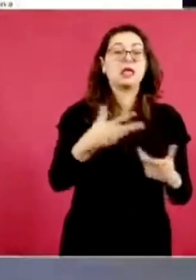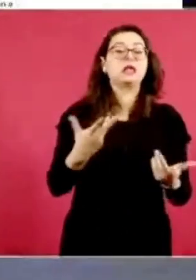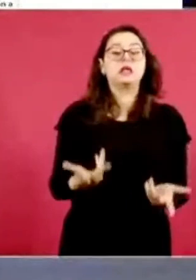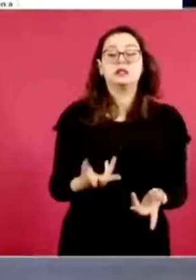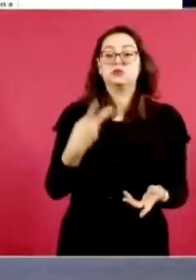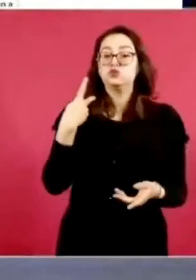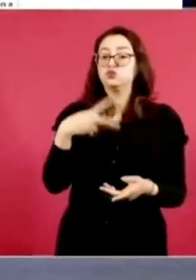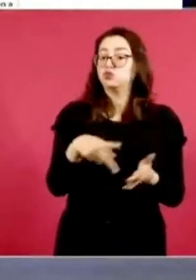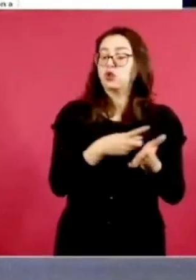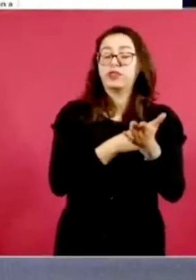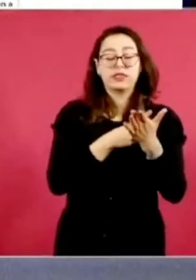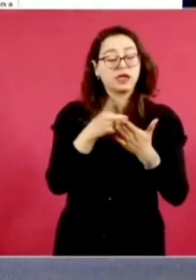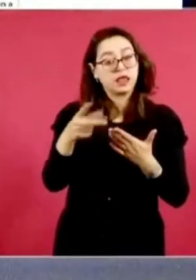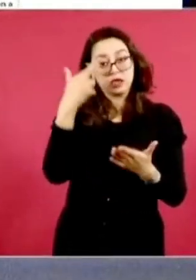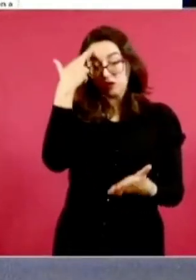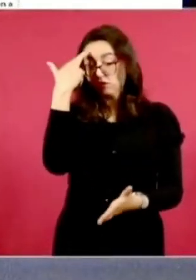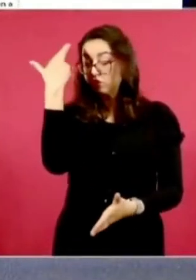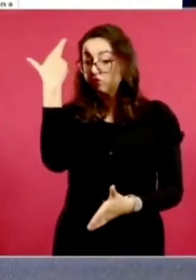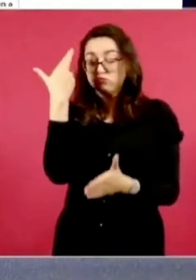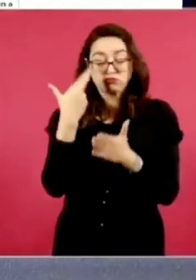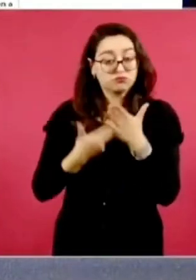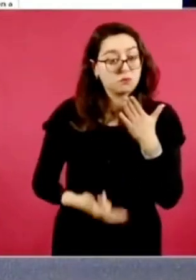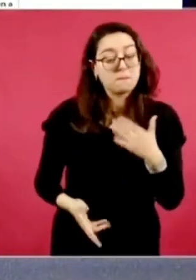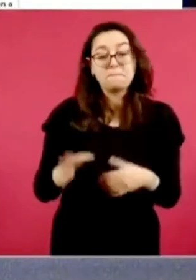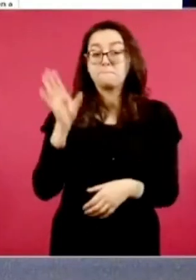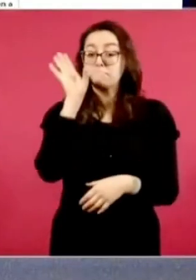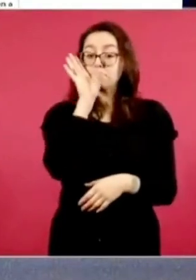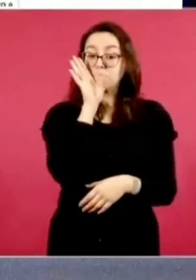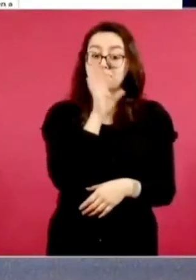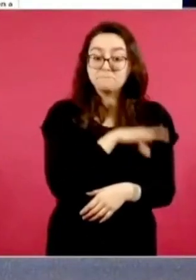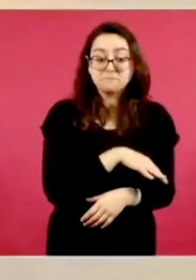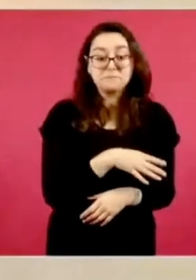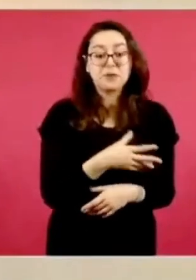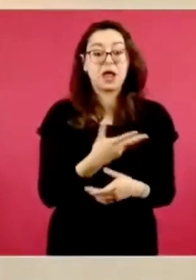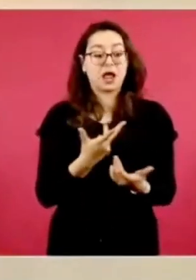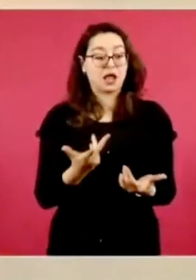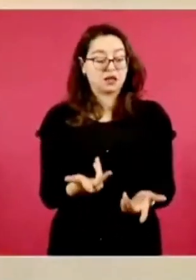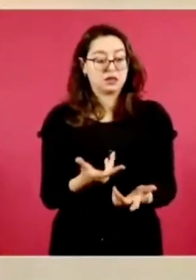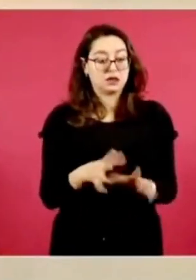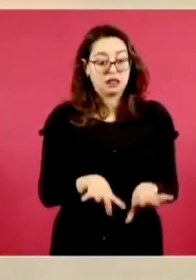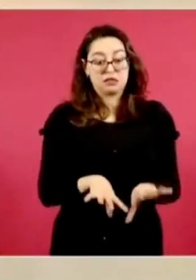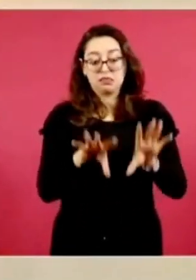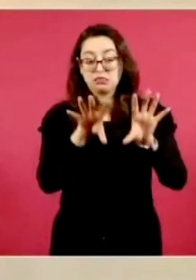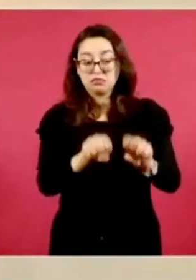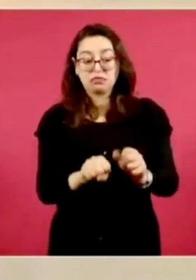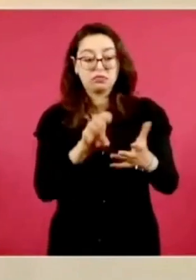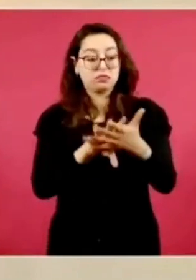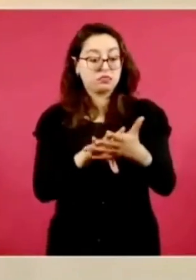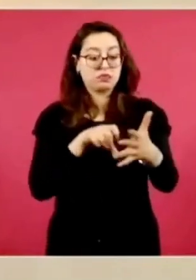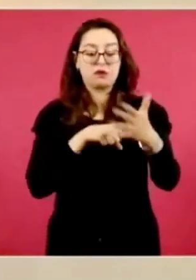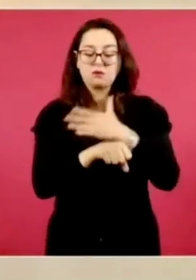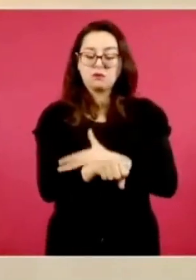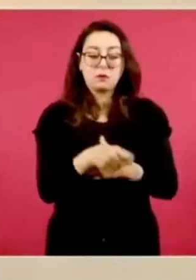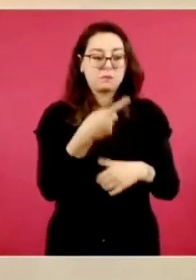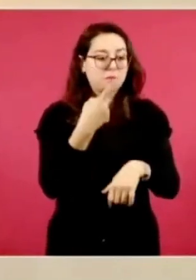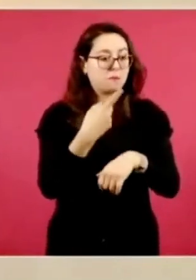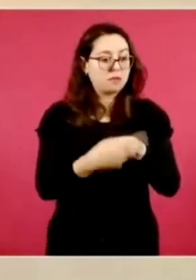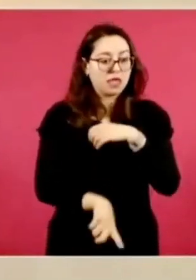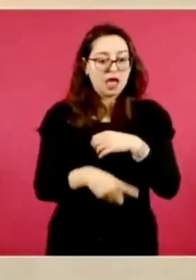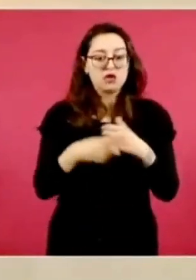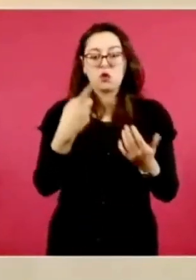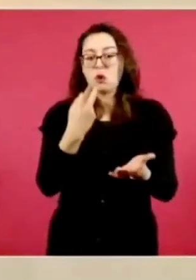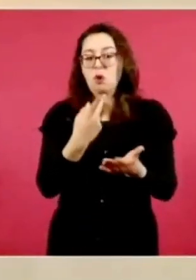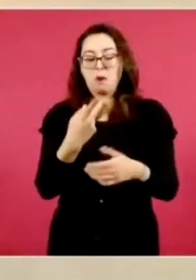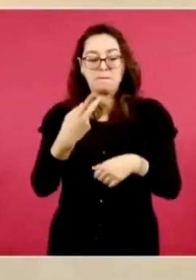y su detención fue ilegal, ya que la situación no daba pauta a restringirlo de su libertad ni representaba riesgo alguno ante la